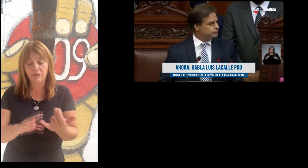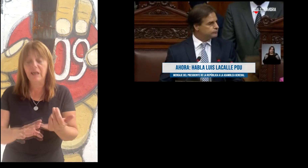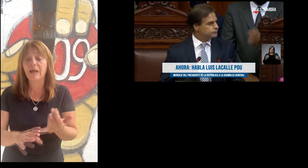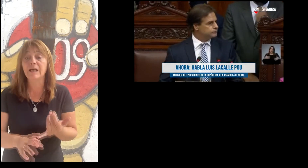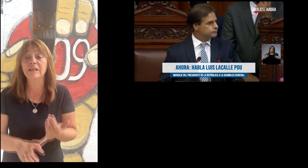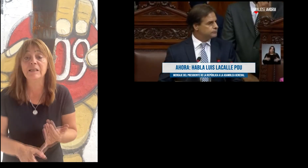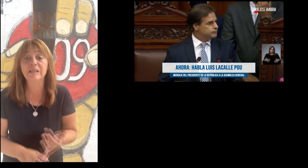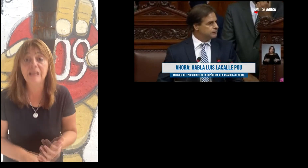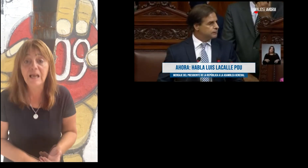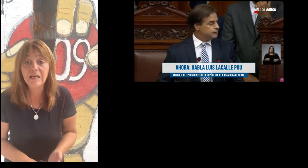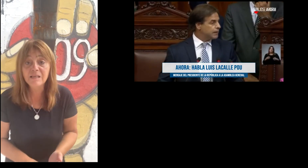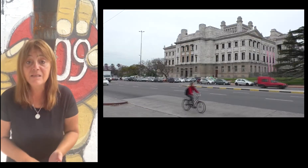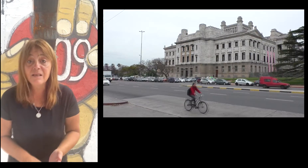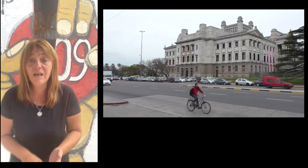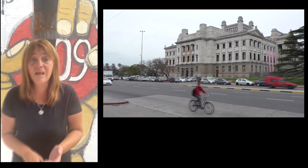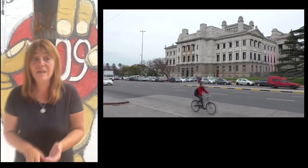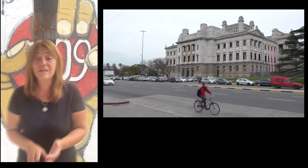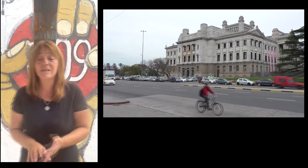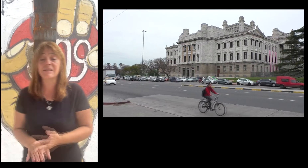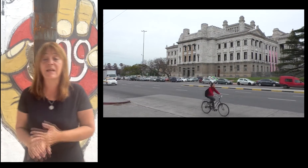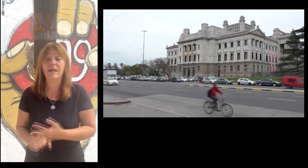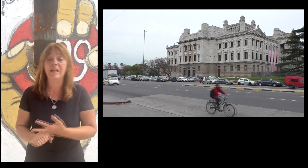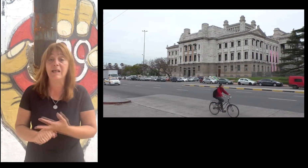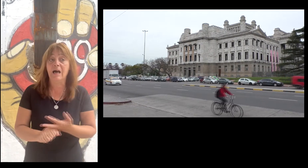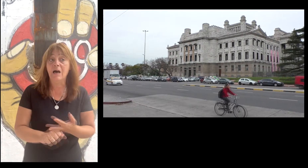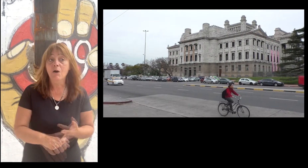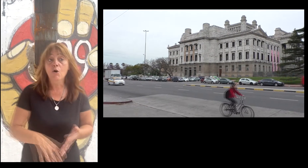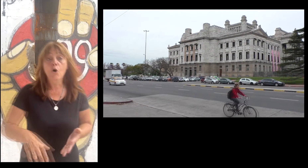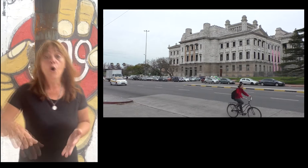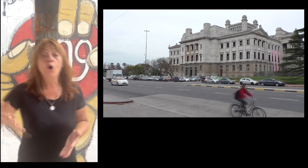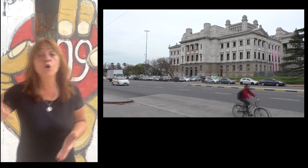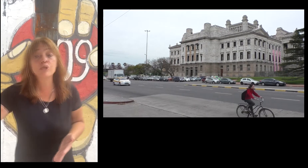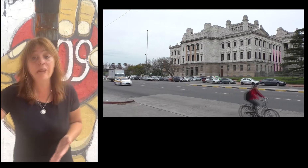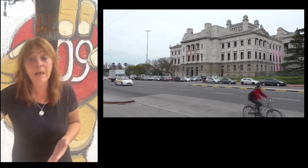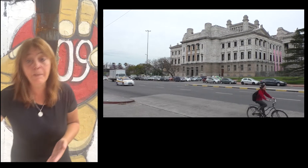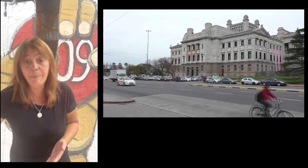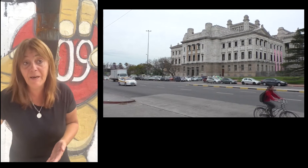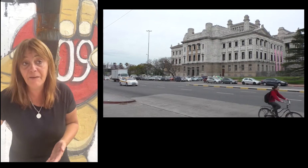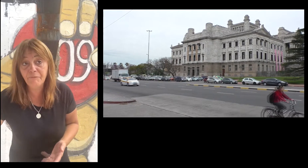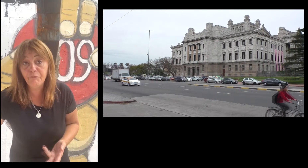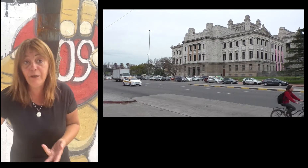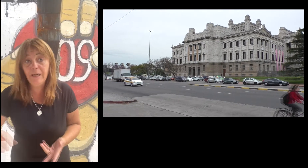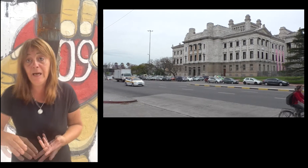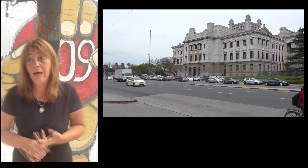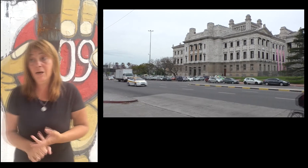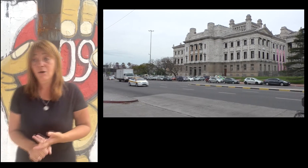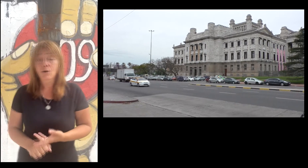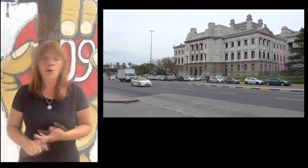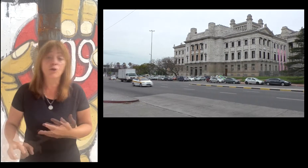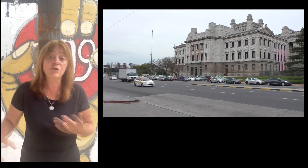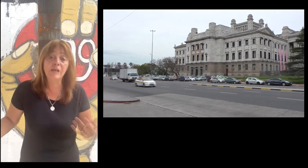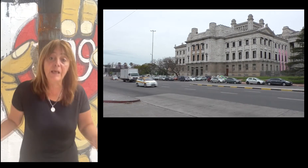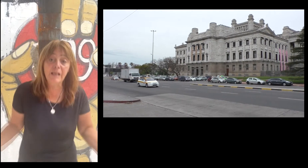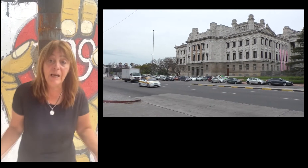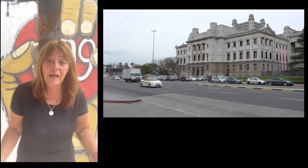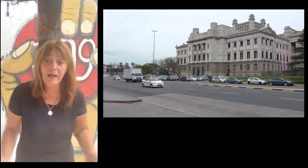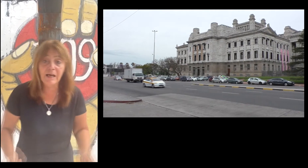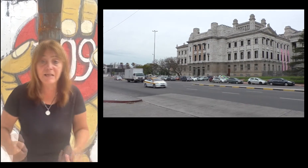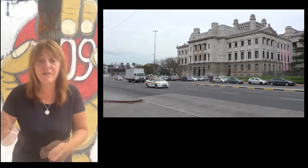fui y me vacuné, como corresponde. Aunque ellos digan que los frenteamplistas no quieren, no sé de dónde sacaron eso, porque nos pegan por todo.